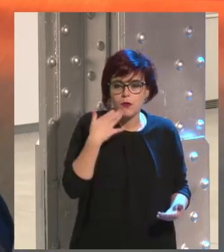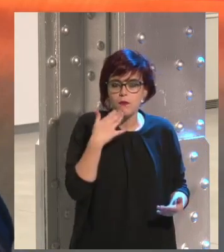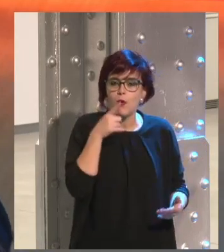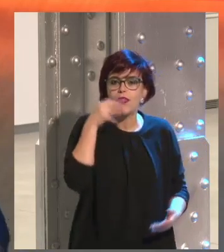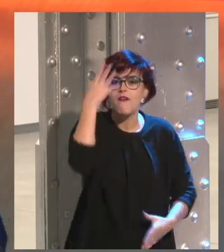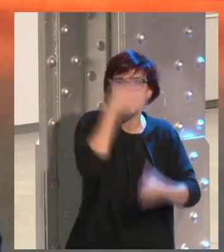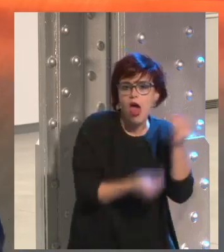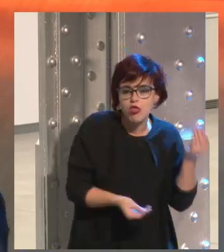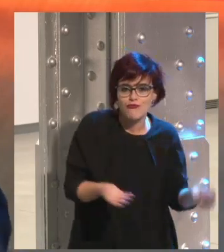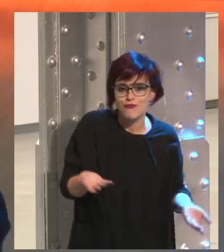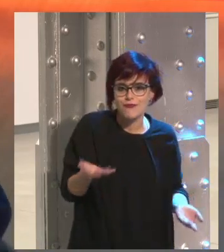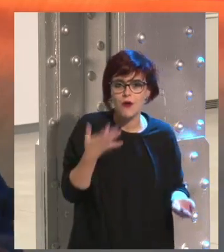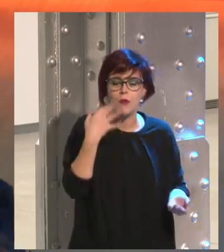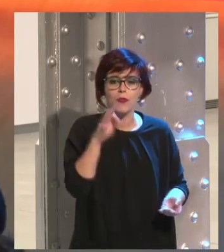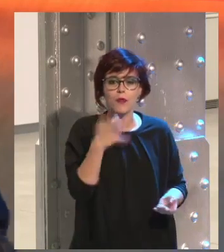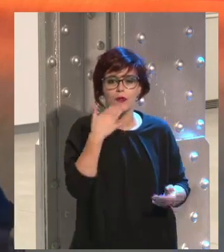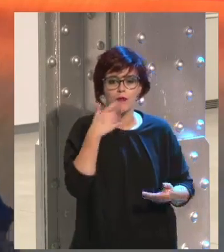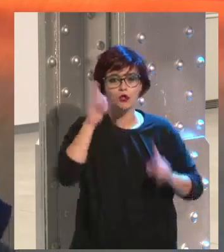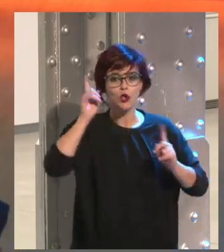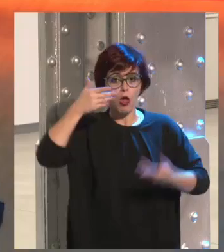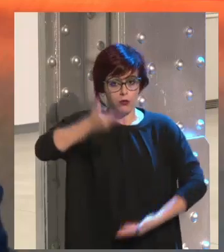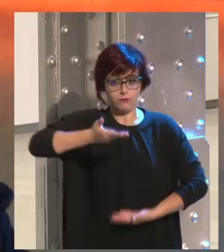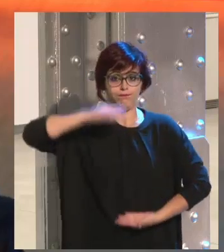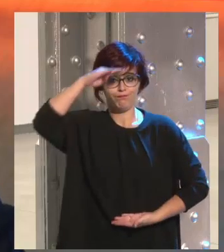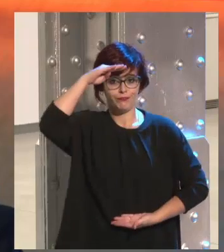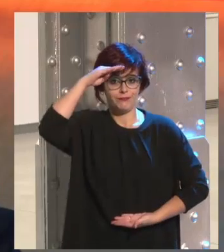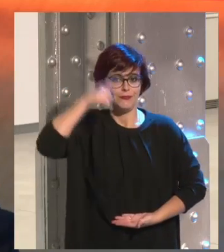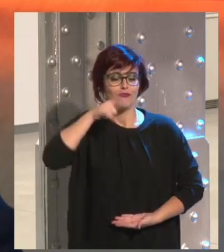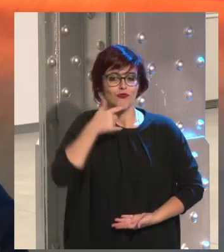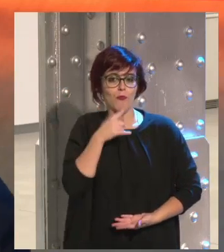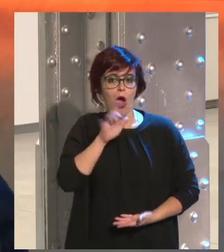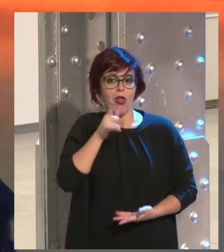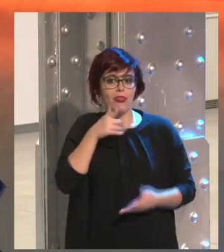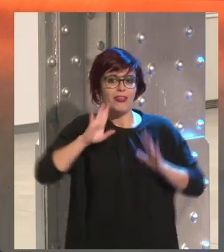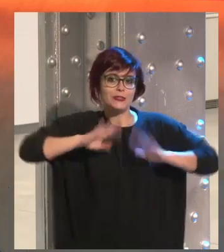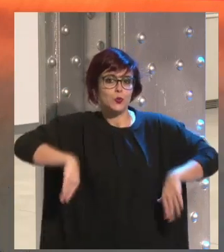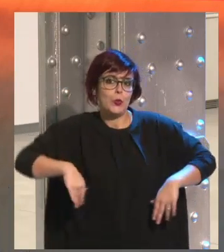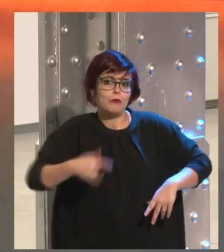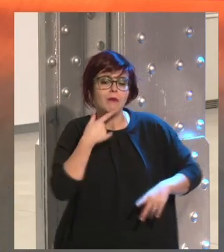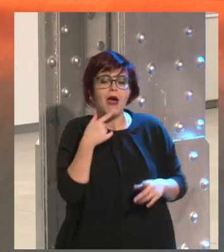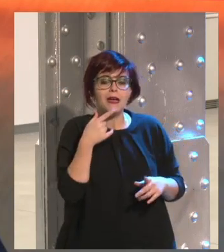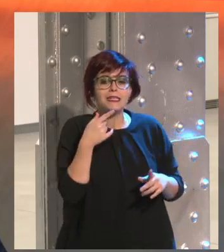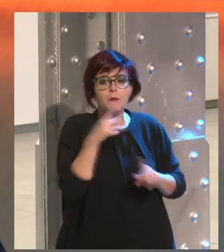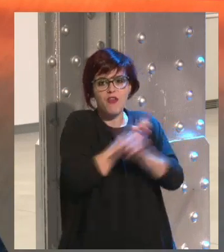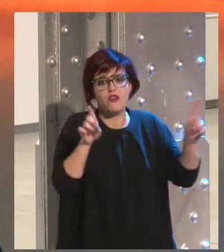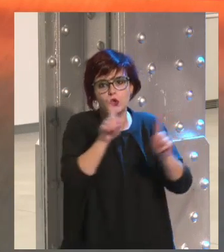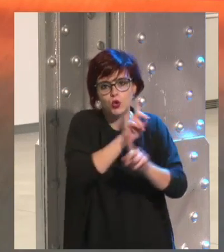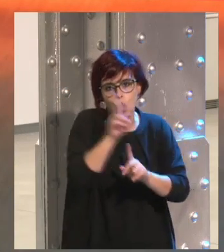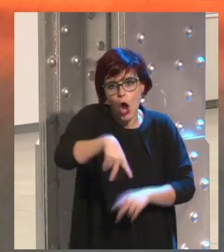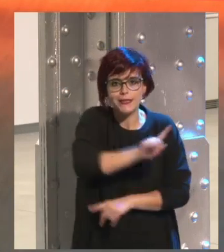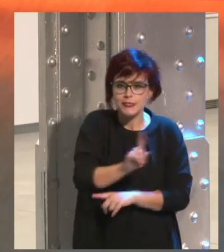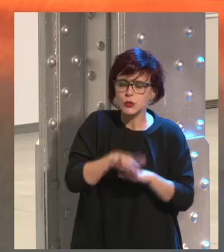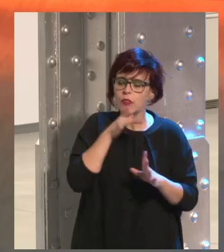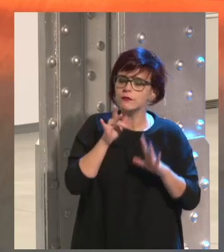equivocar. Es que he hecho una parte del torso y eso no está censurable. Entonces, eso es un tema muy